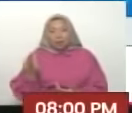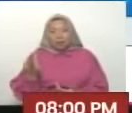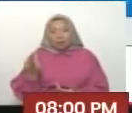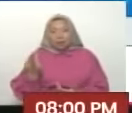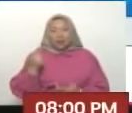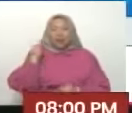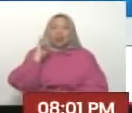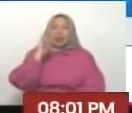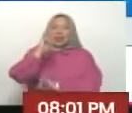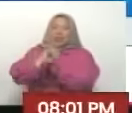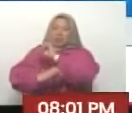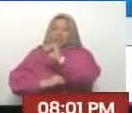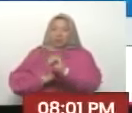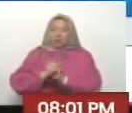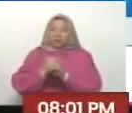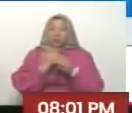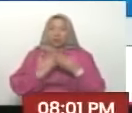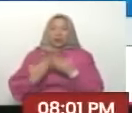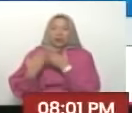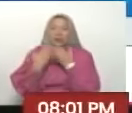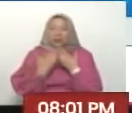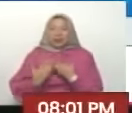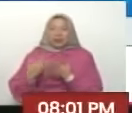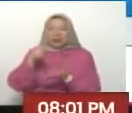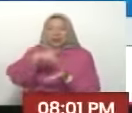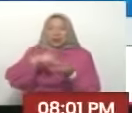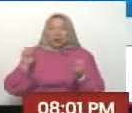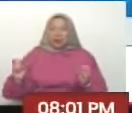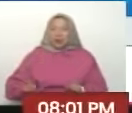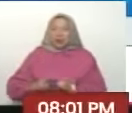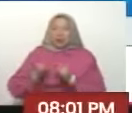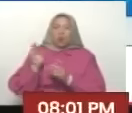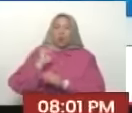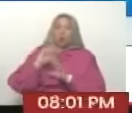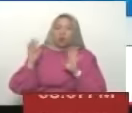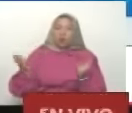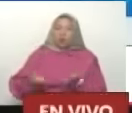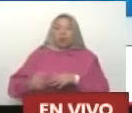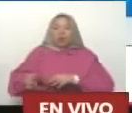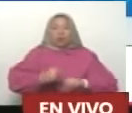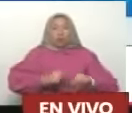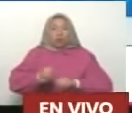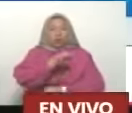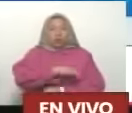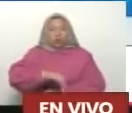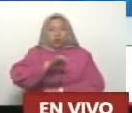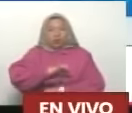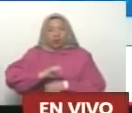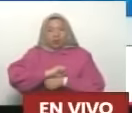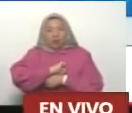Internacionales Que estuvieron En el encuentro Mundial De movimientos Sociales Del ALBA